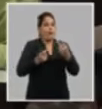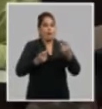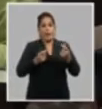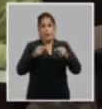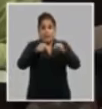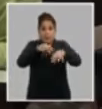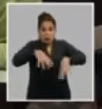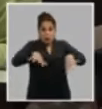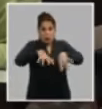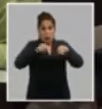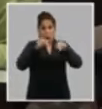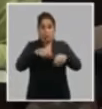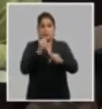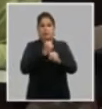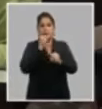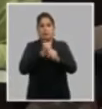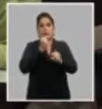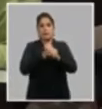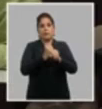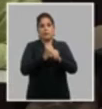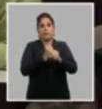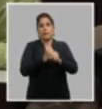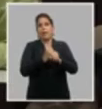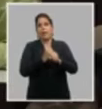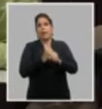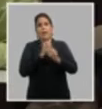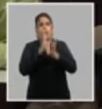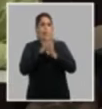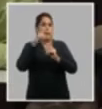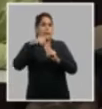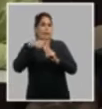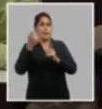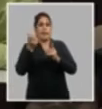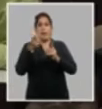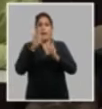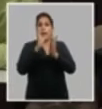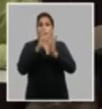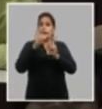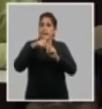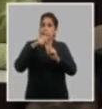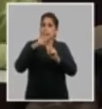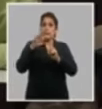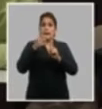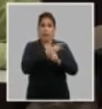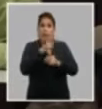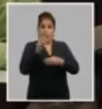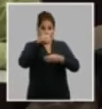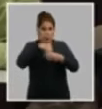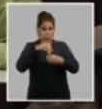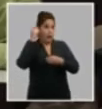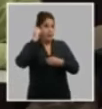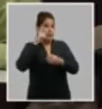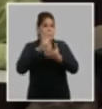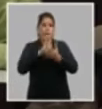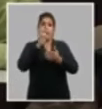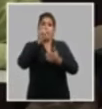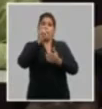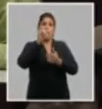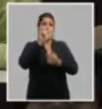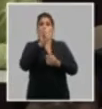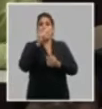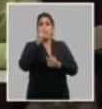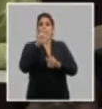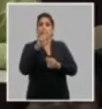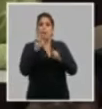de contextualizar el trabajo con las organizaciones de masa y sociales de la revolución que es la principal y